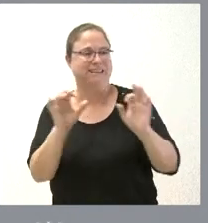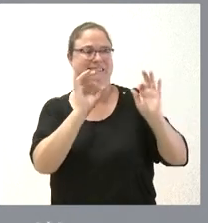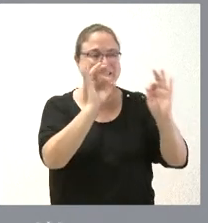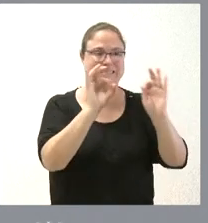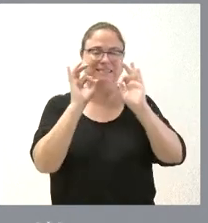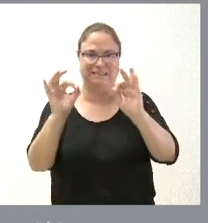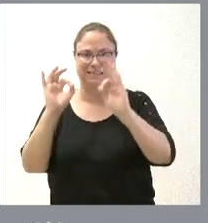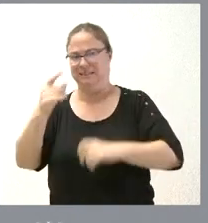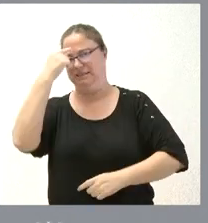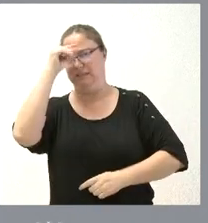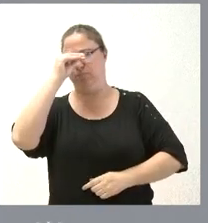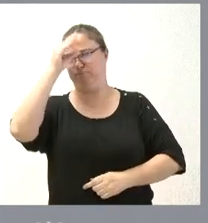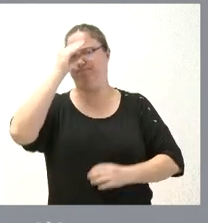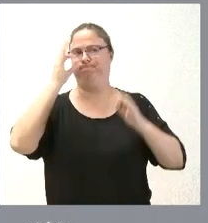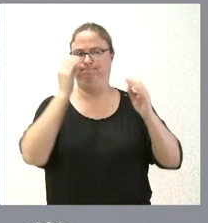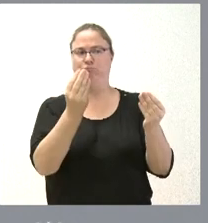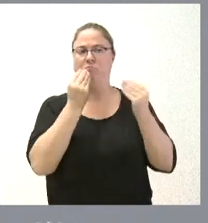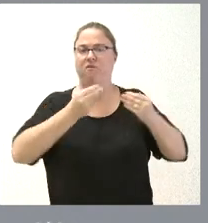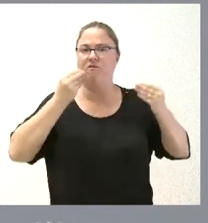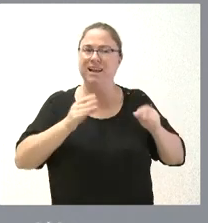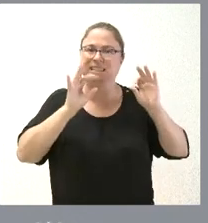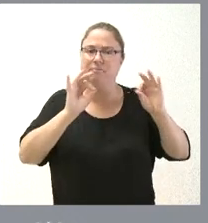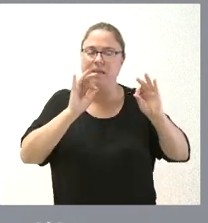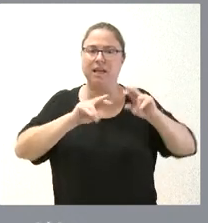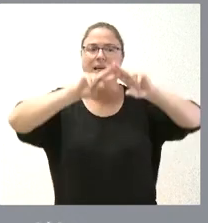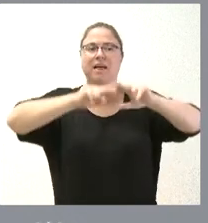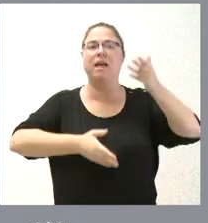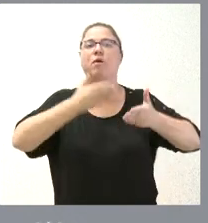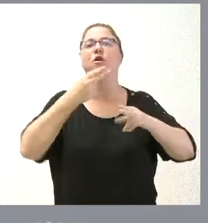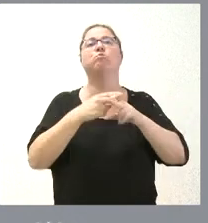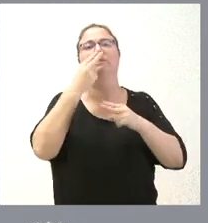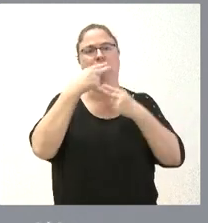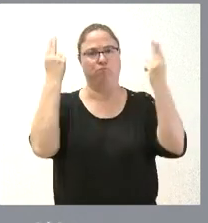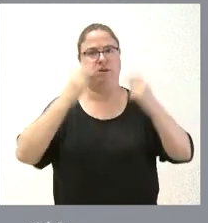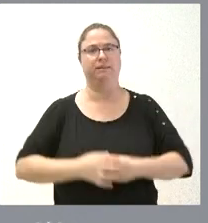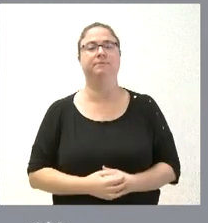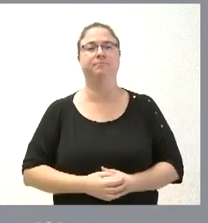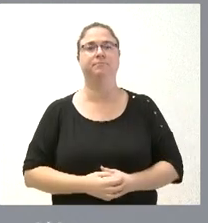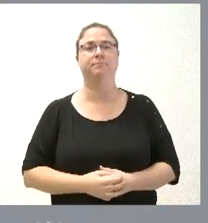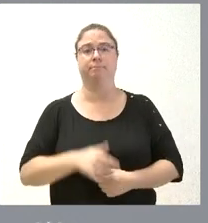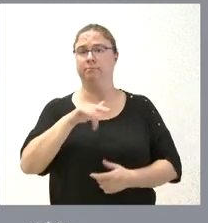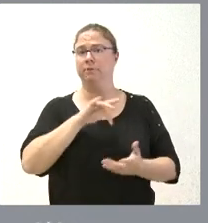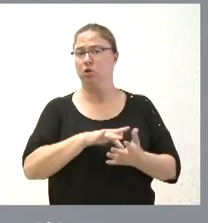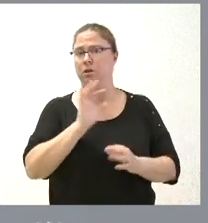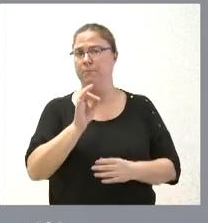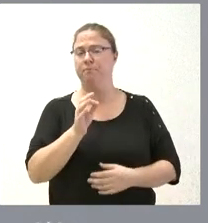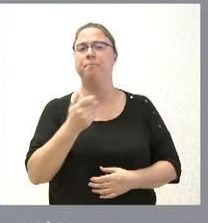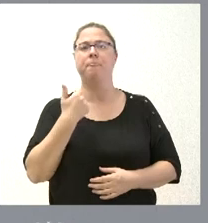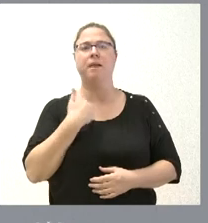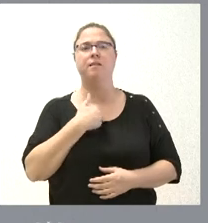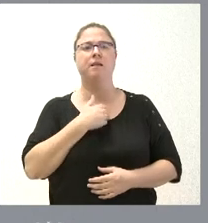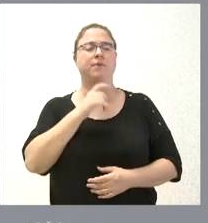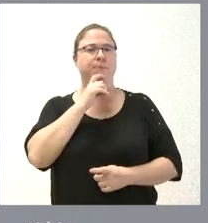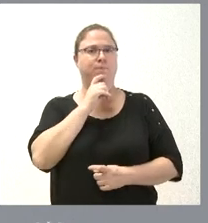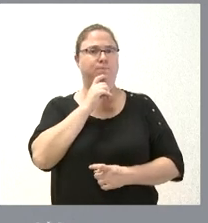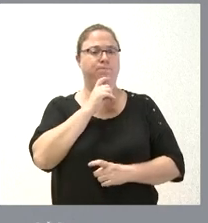el conocimiento suficiente en materia de evaluación de las políticas públicas. Esto nos ha ocurrido también y lo hemos puesto en